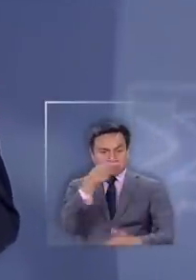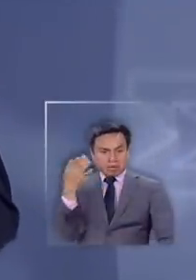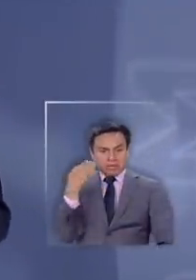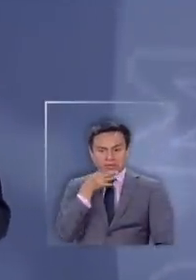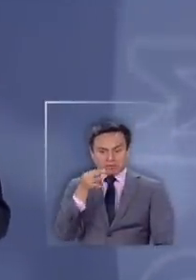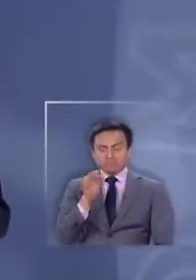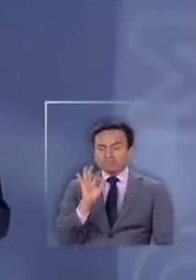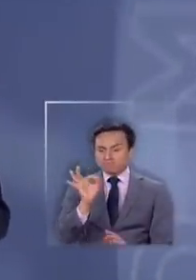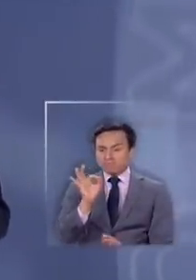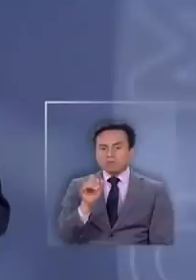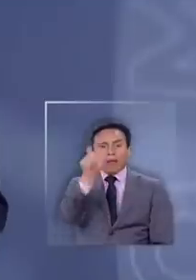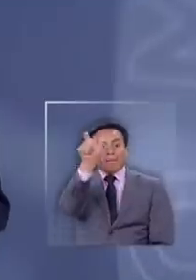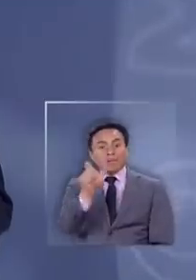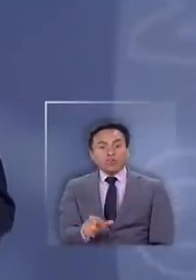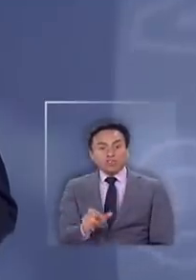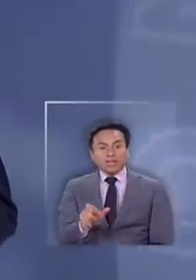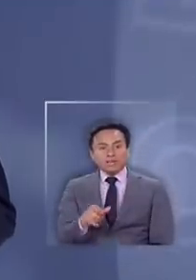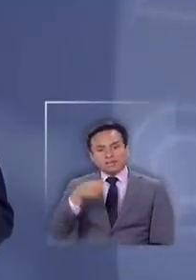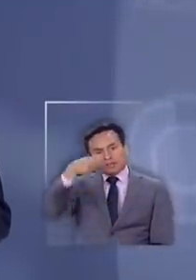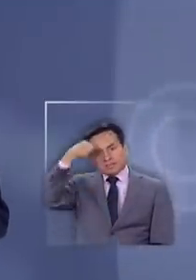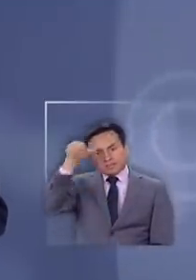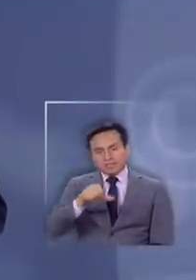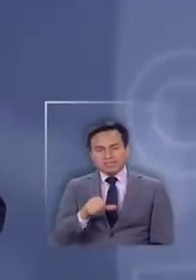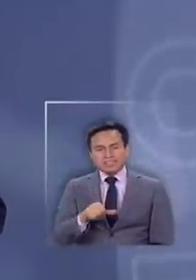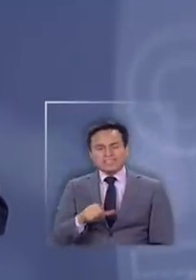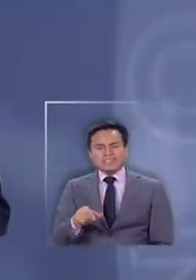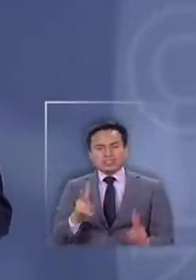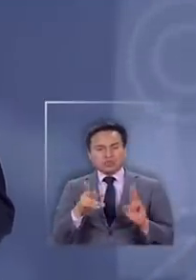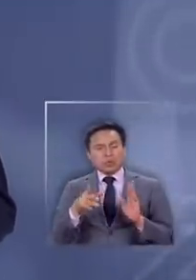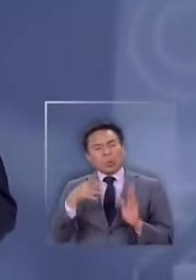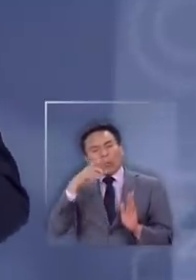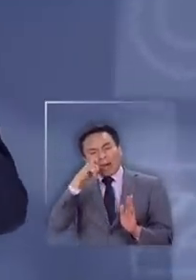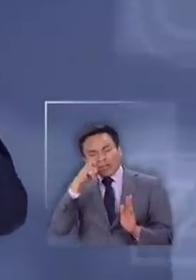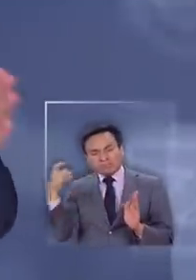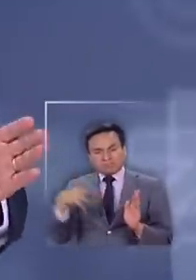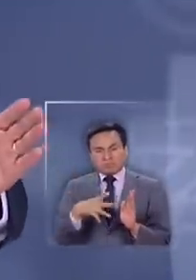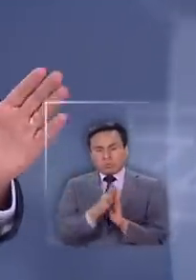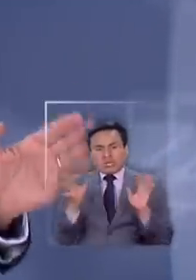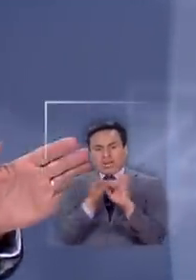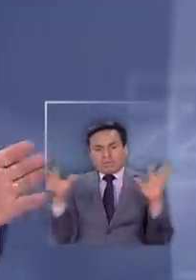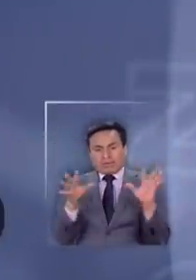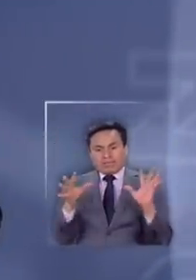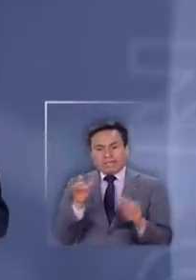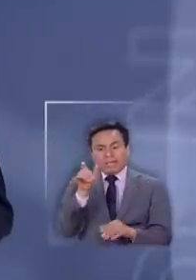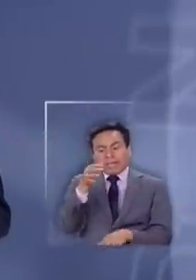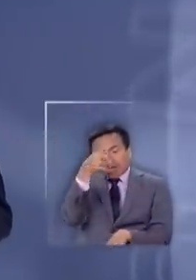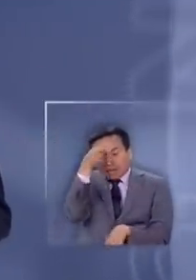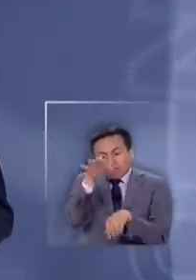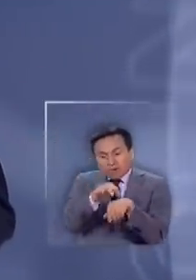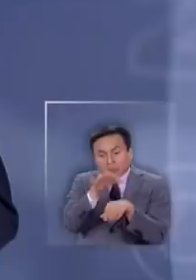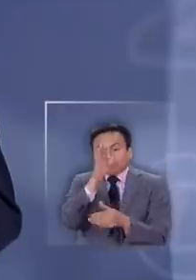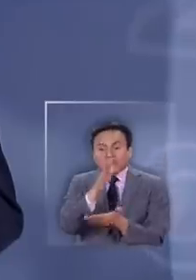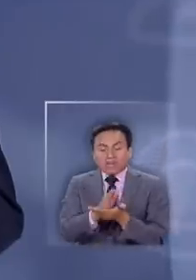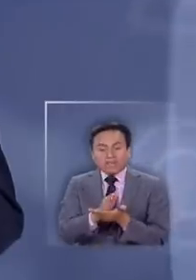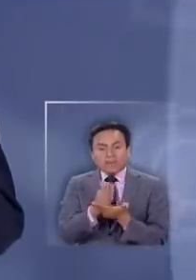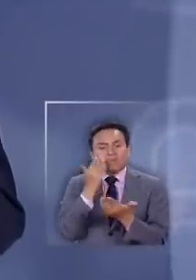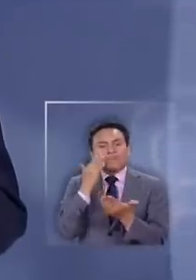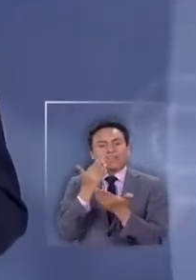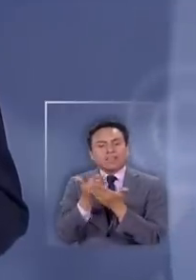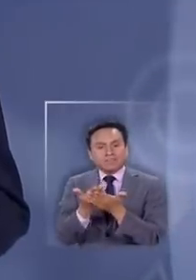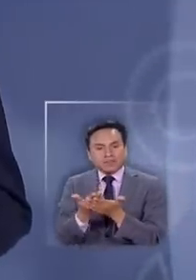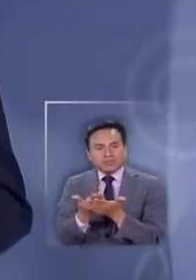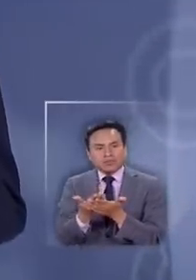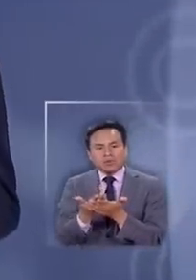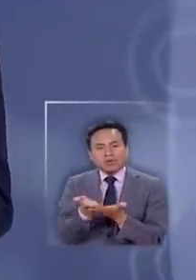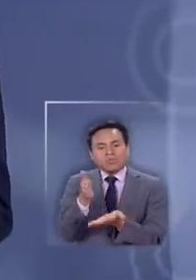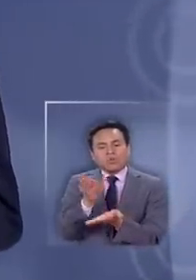aseguró que una persona condenada por delitos de derechos humanos gravemente enfermo debería recibir el beneficio de